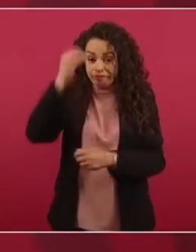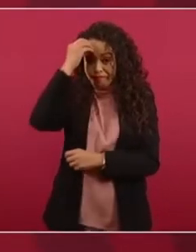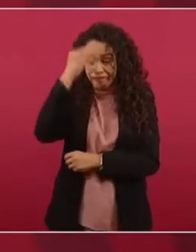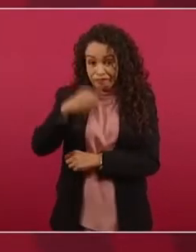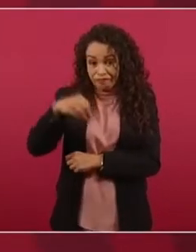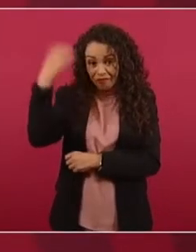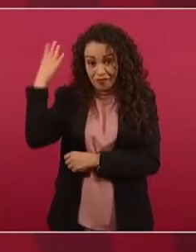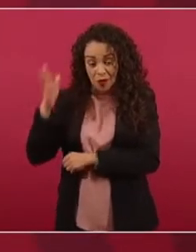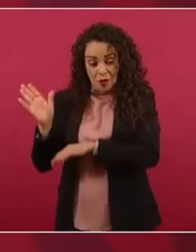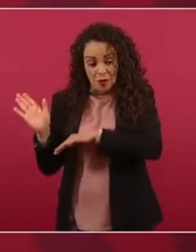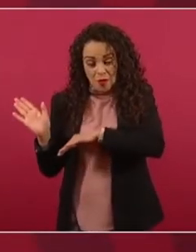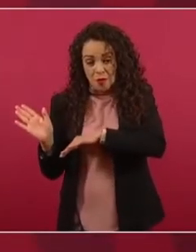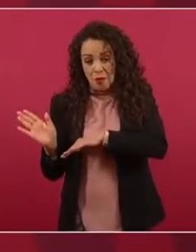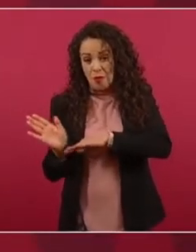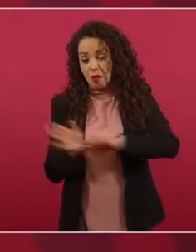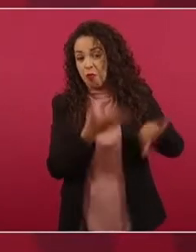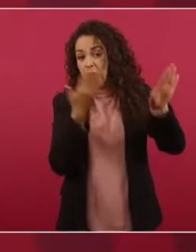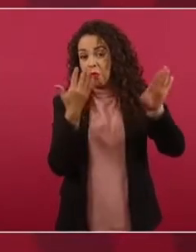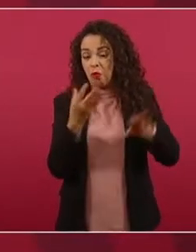por siglos